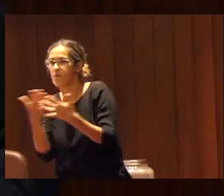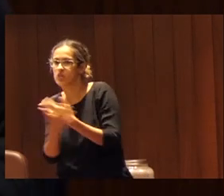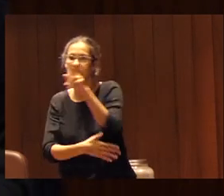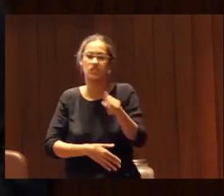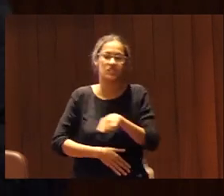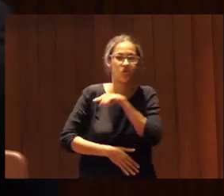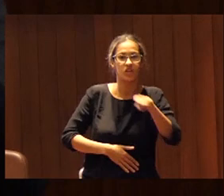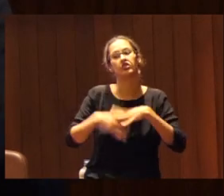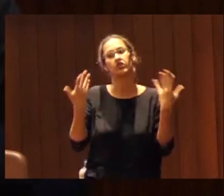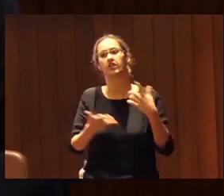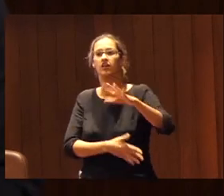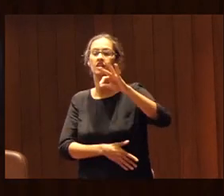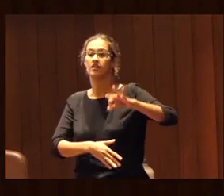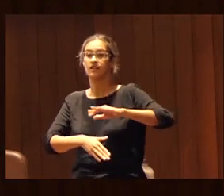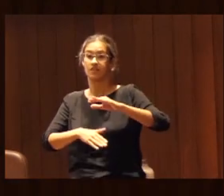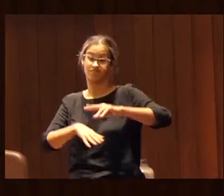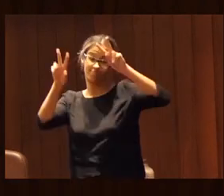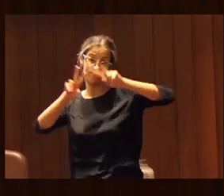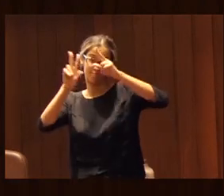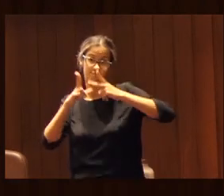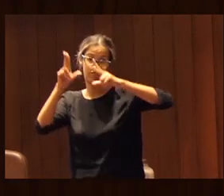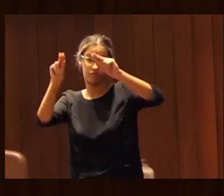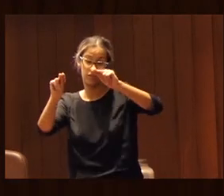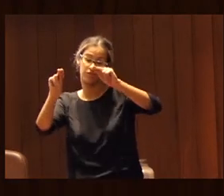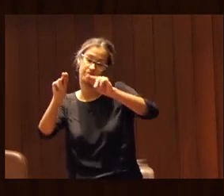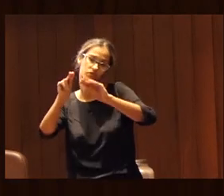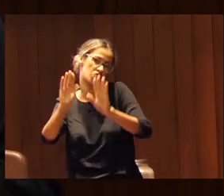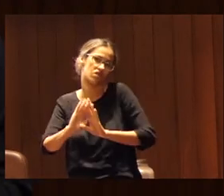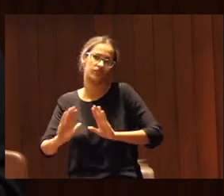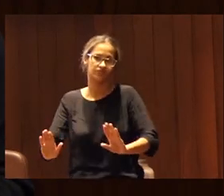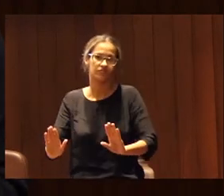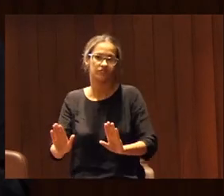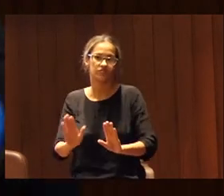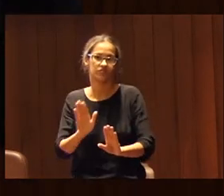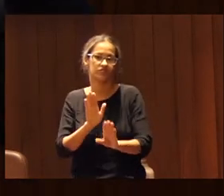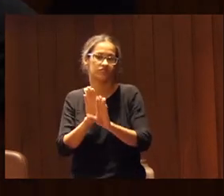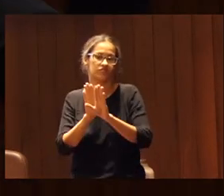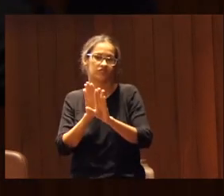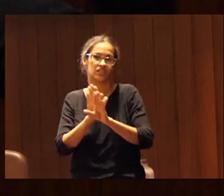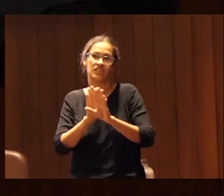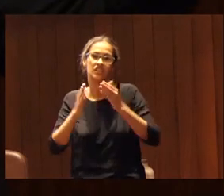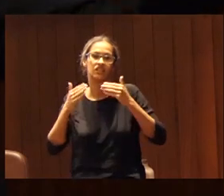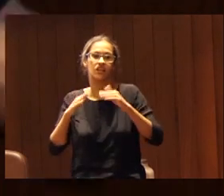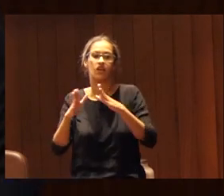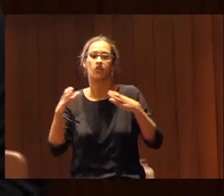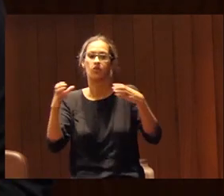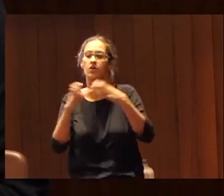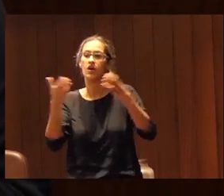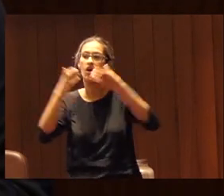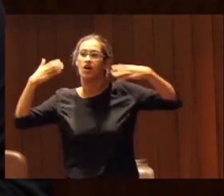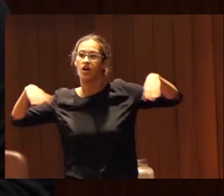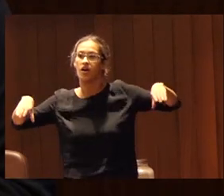decidido con este estudio y demás dejar los equipos segregados y de repente después mis amigas me comentaron